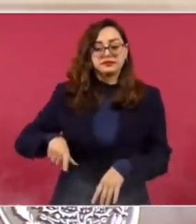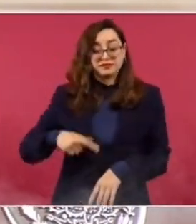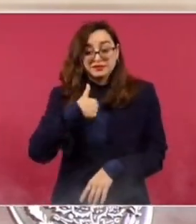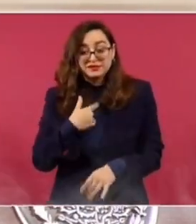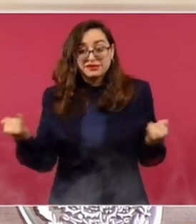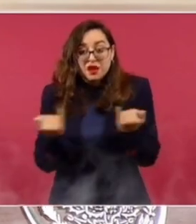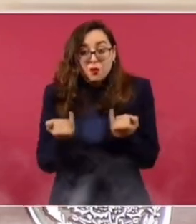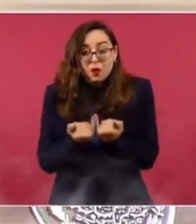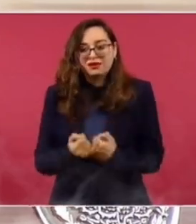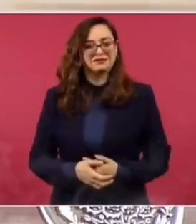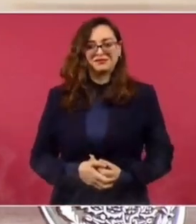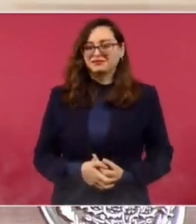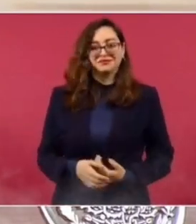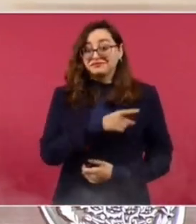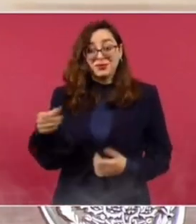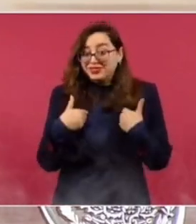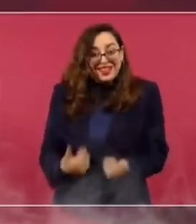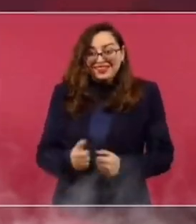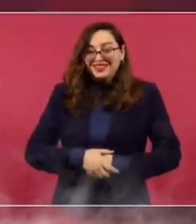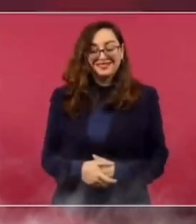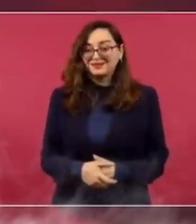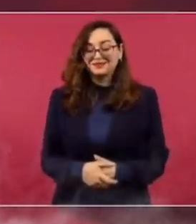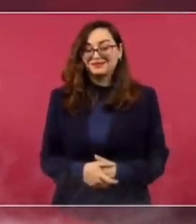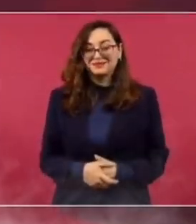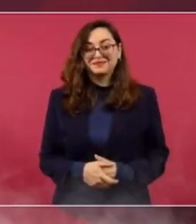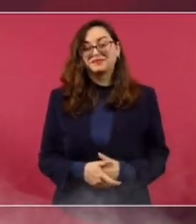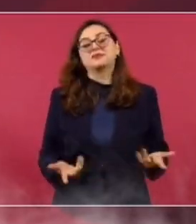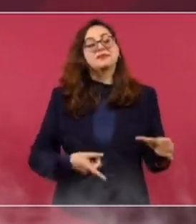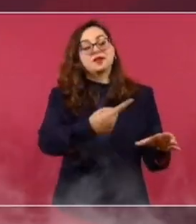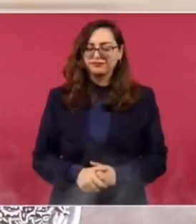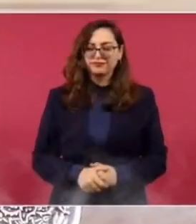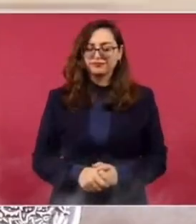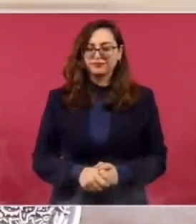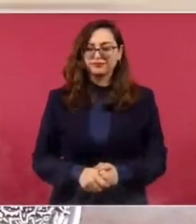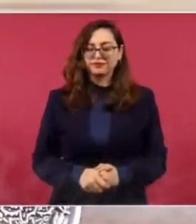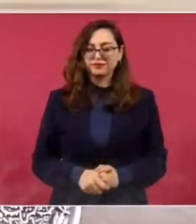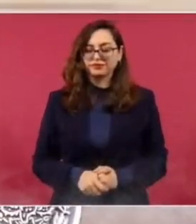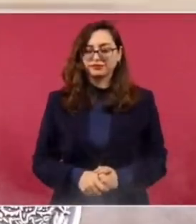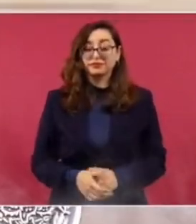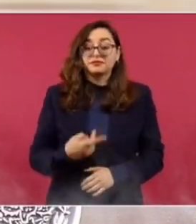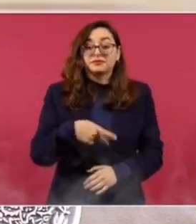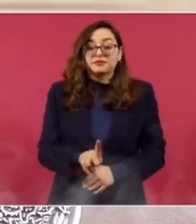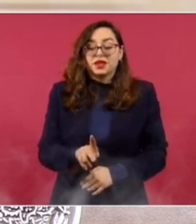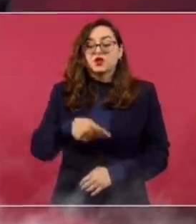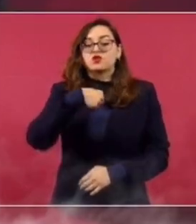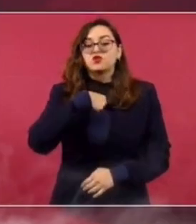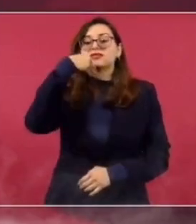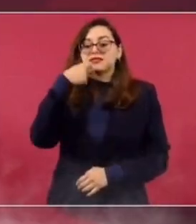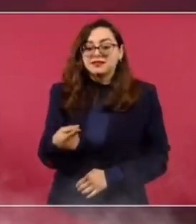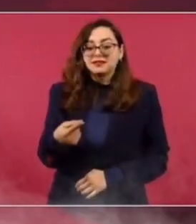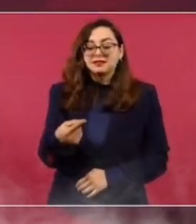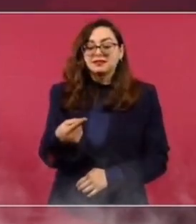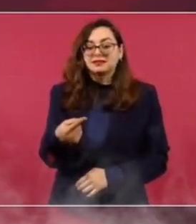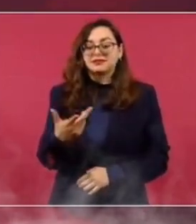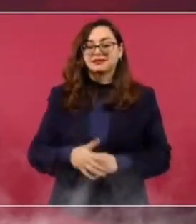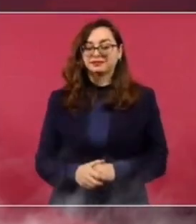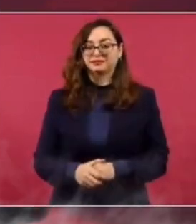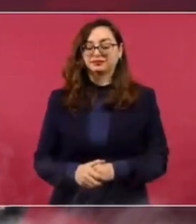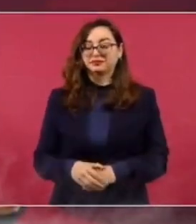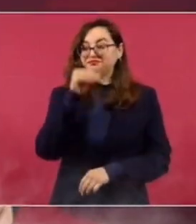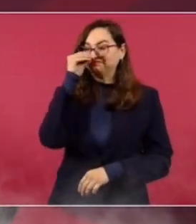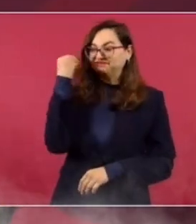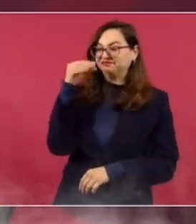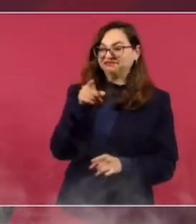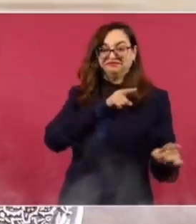no van a entender, porque no les conviene a nuestros adversarios. Pero a lo que voy es que el que acusan de